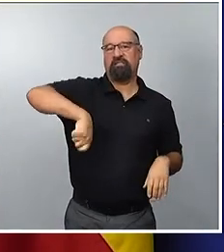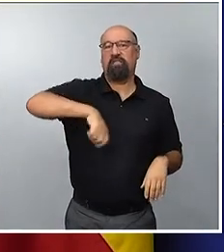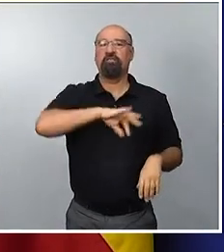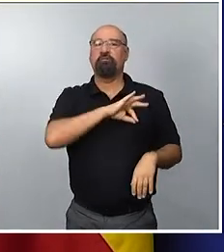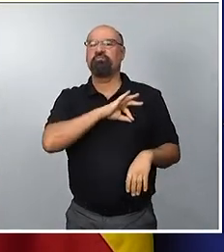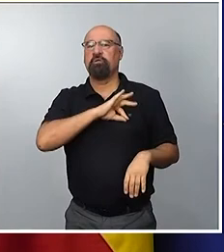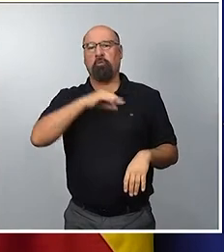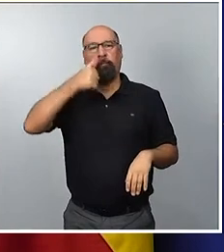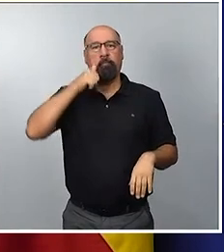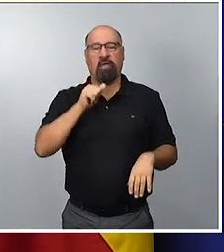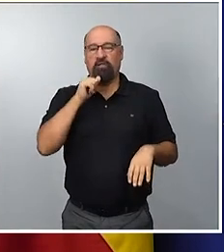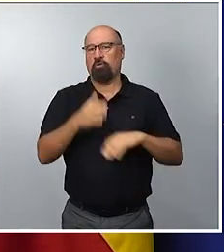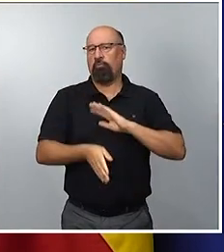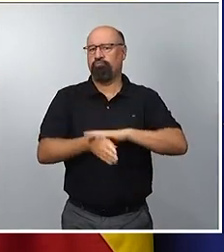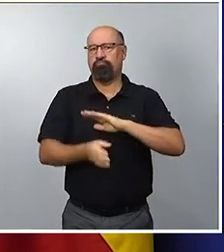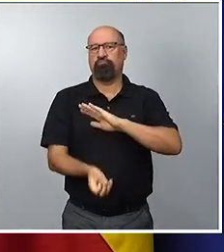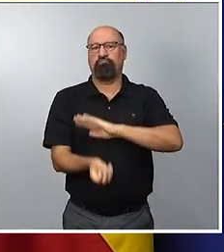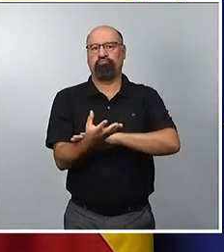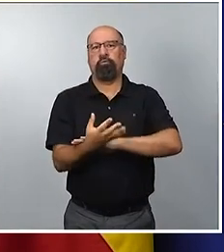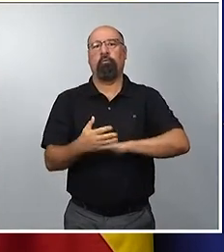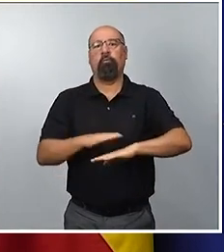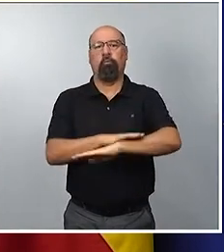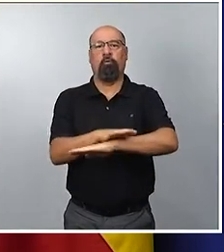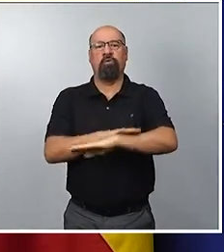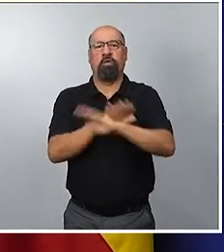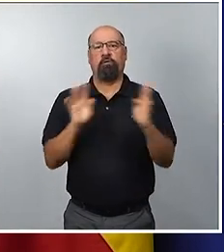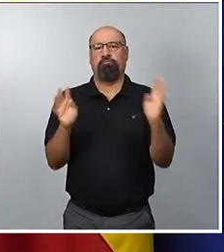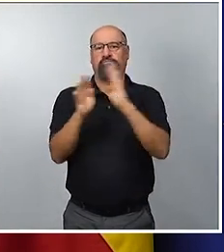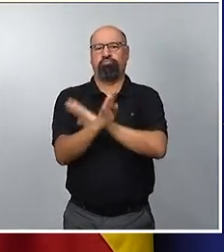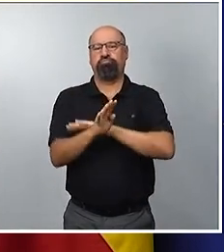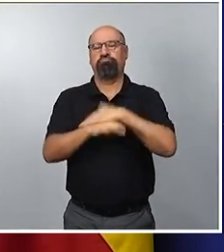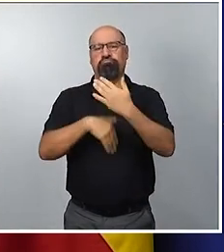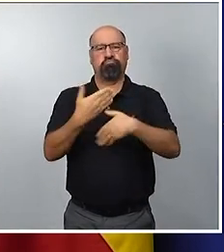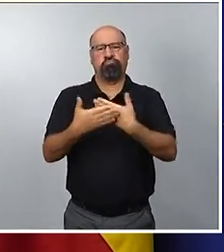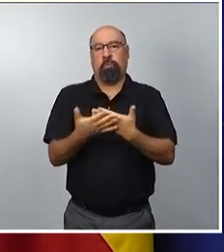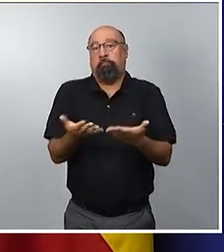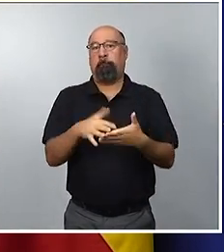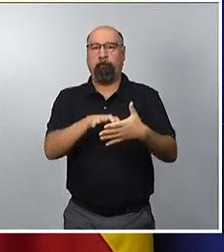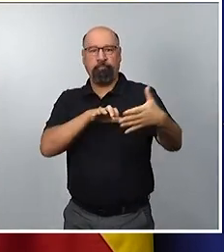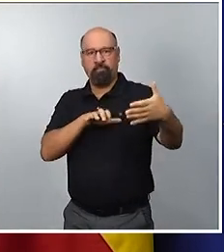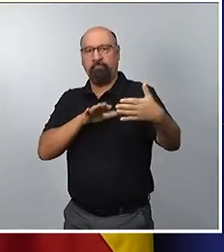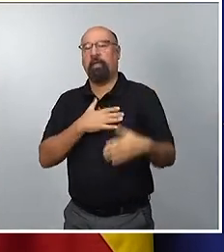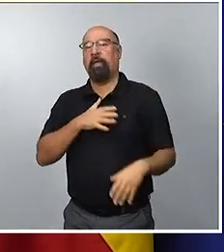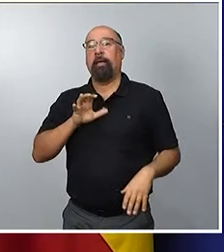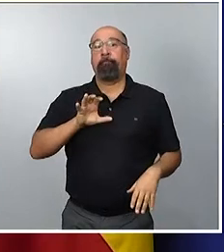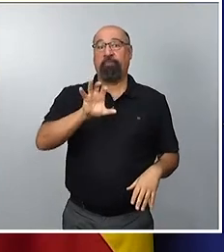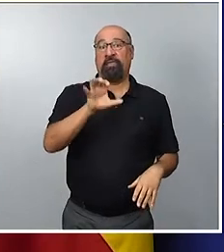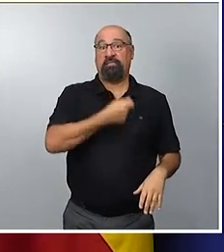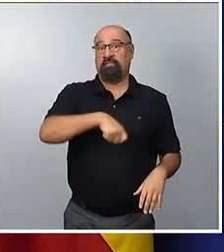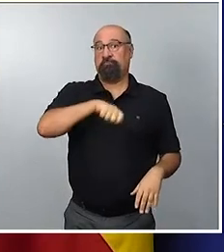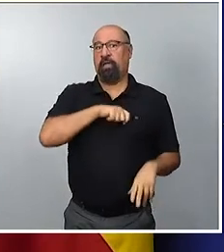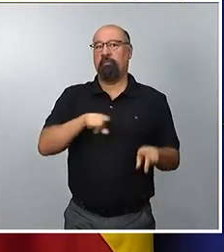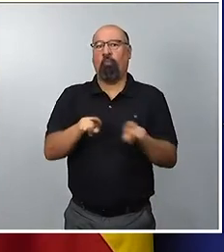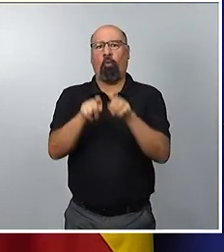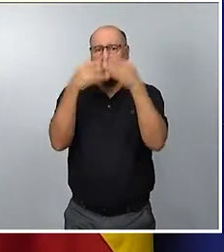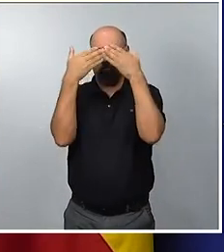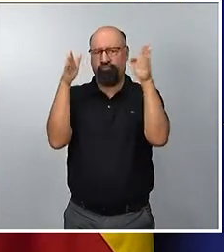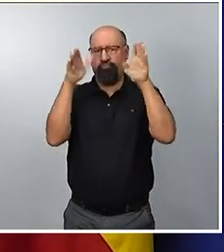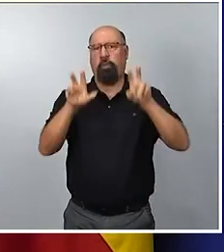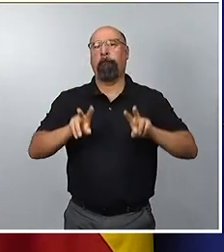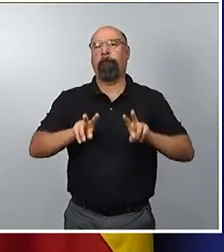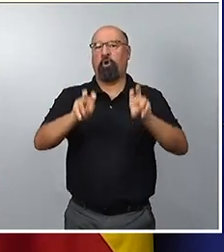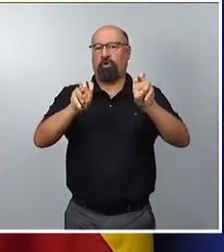de un nuevo gobierno que siga dando respuestas a una España que mayoritariamente es expresado como una España de progreso. Dice usted,